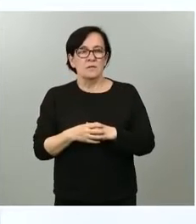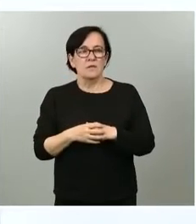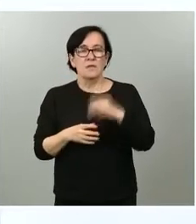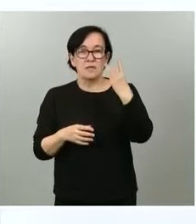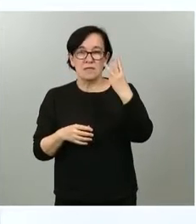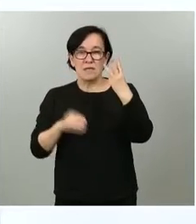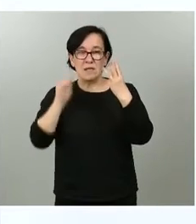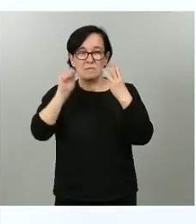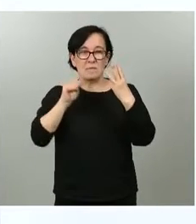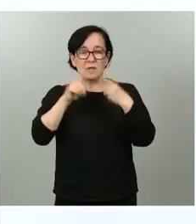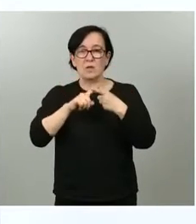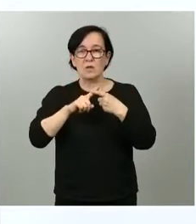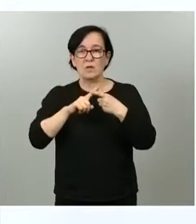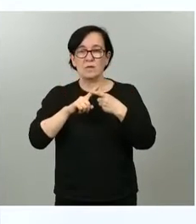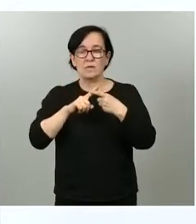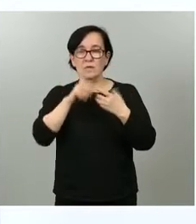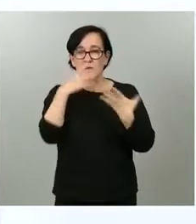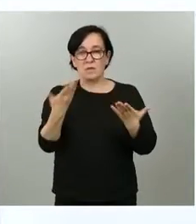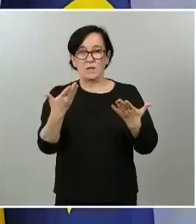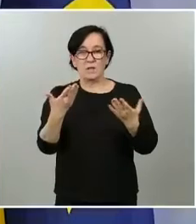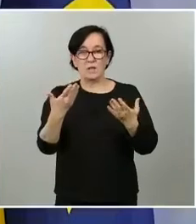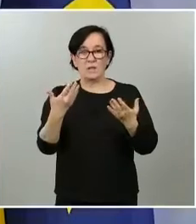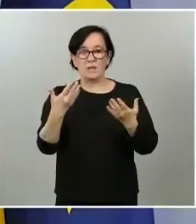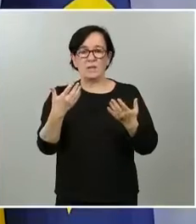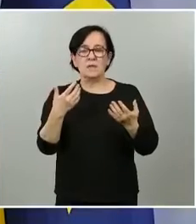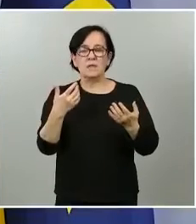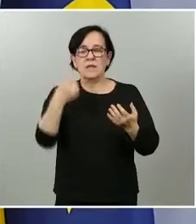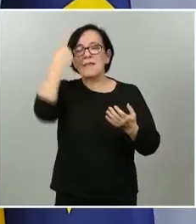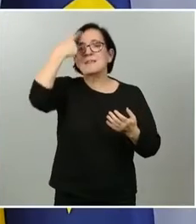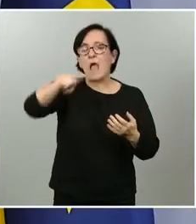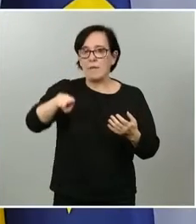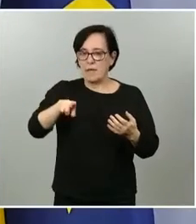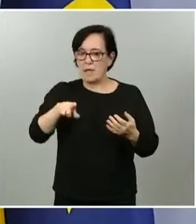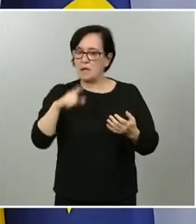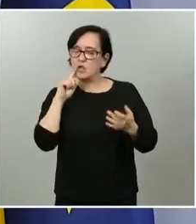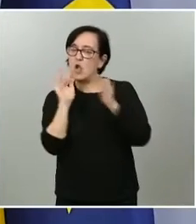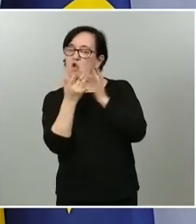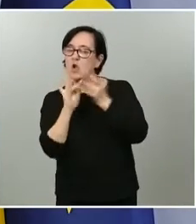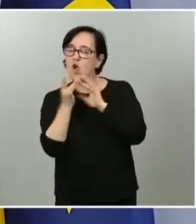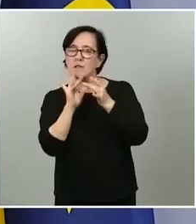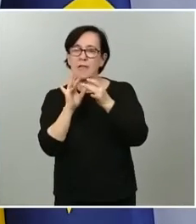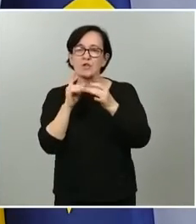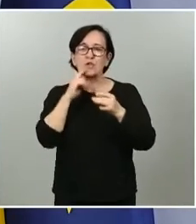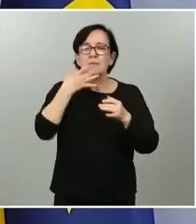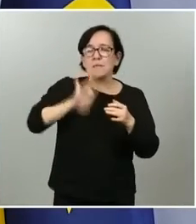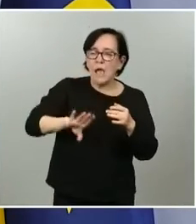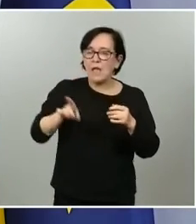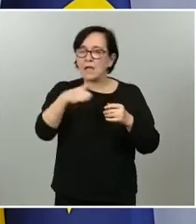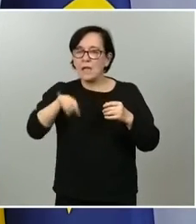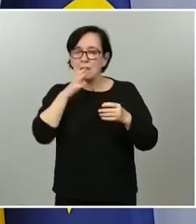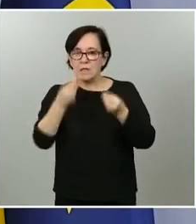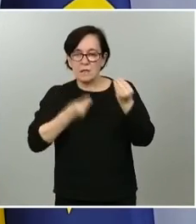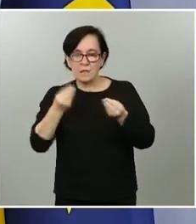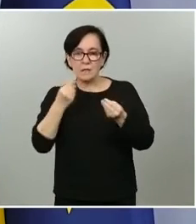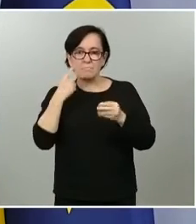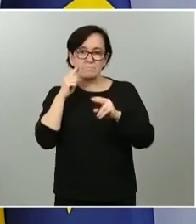Bien, lo que se ha llamado, venido de llamar rastreo de contactos estrechos, nosotros prefiramos hablar de vigilancia